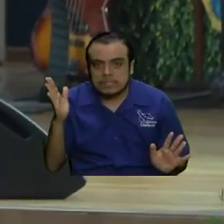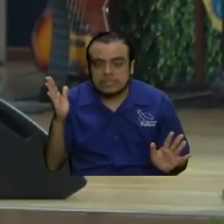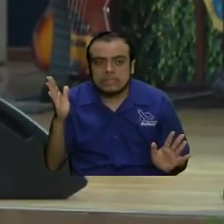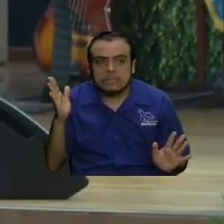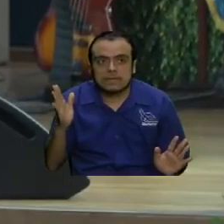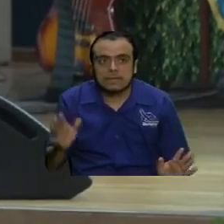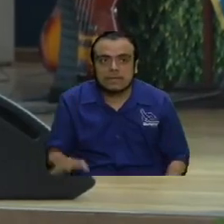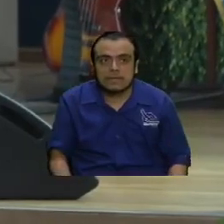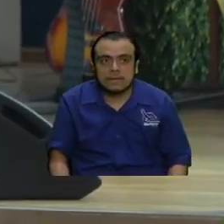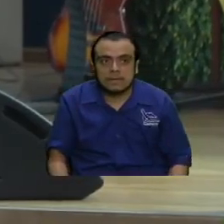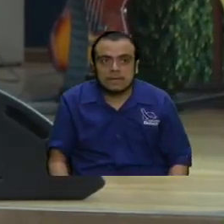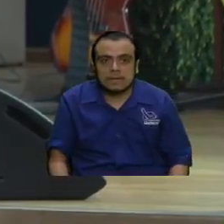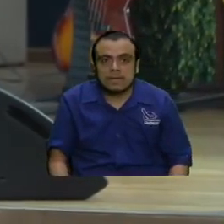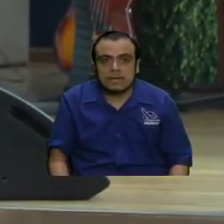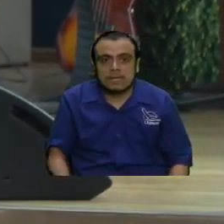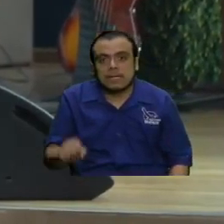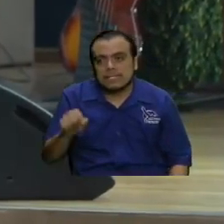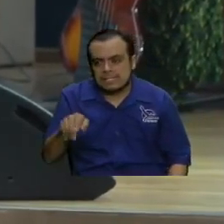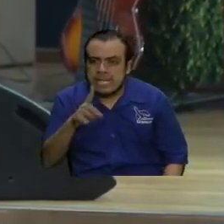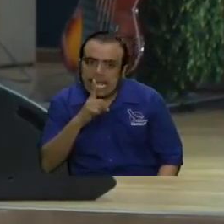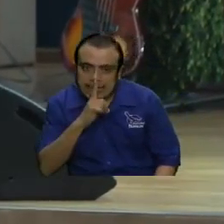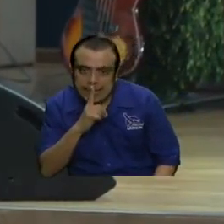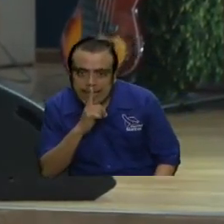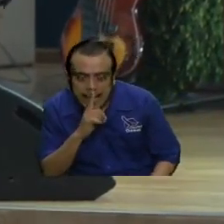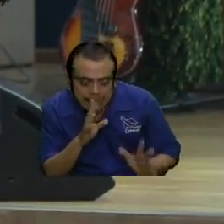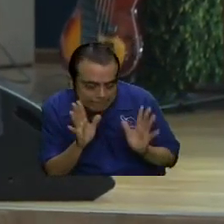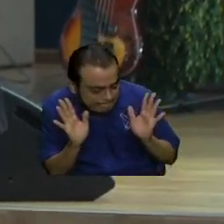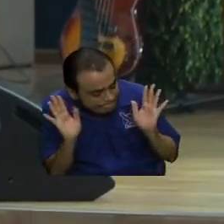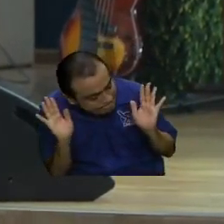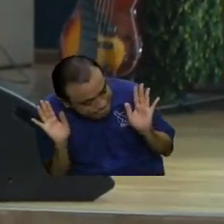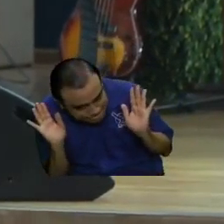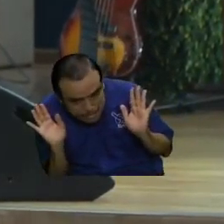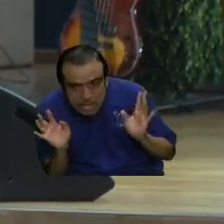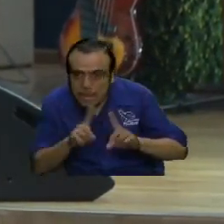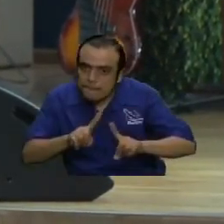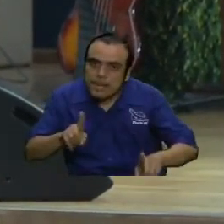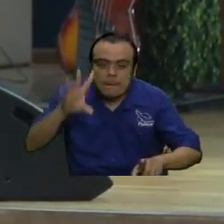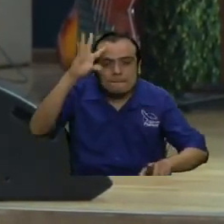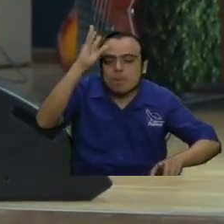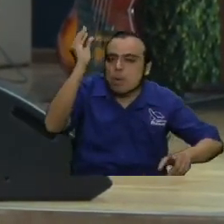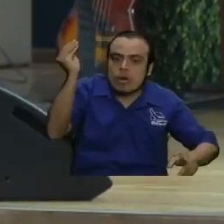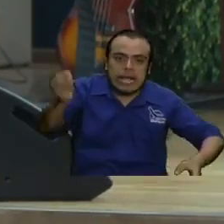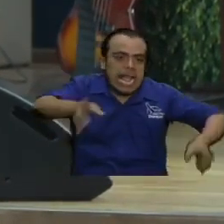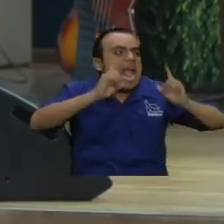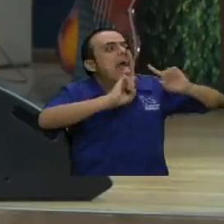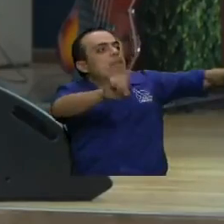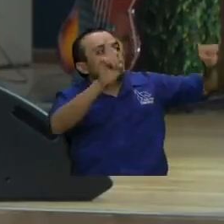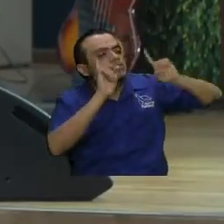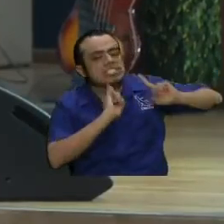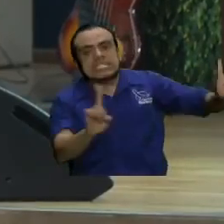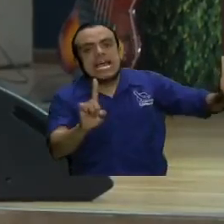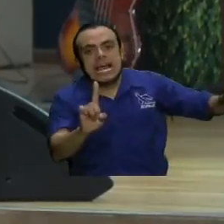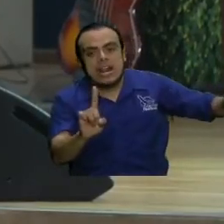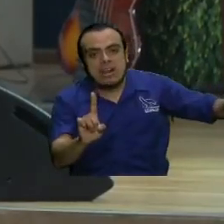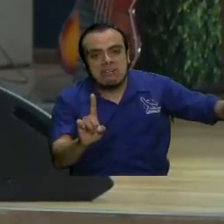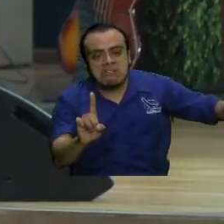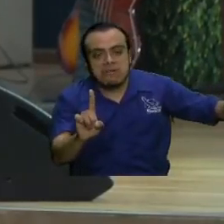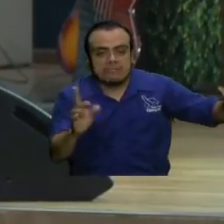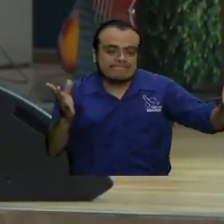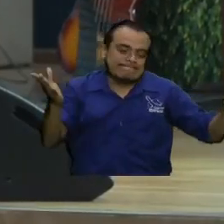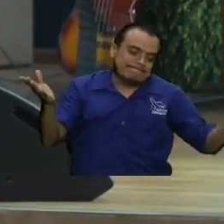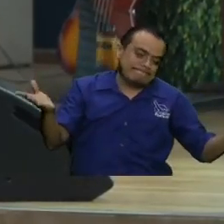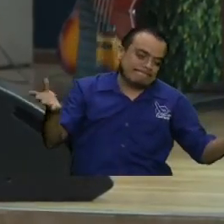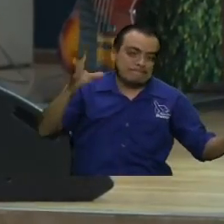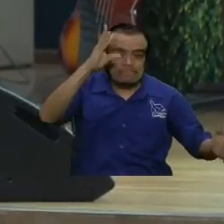y mire si se quedaran callados no sería tanto su pecado pero ¿por qué lo predican? y se quedan como que sin nada